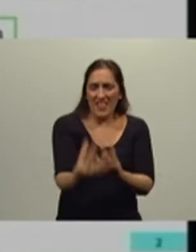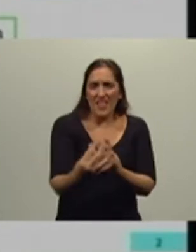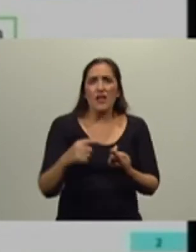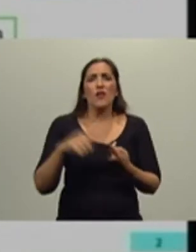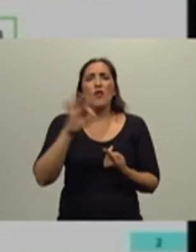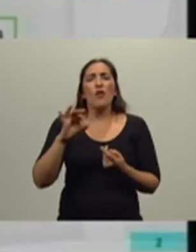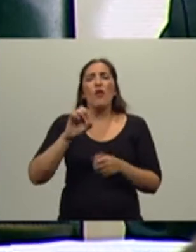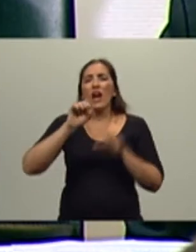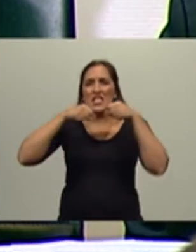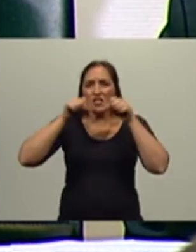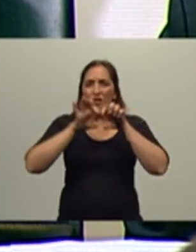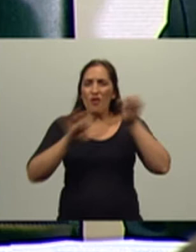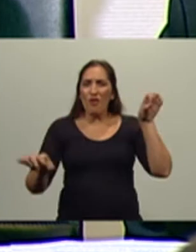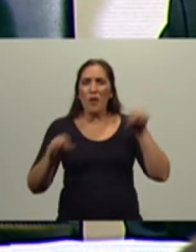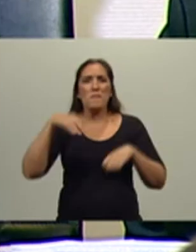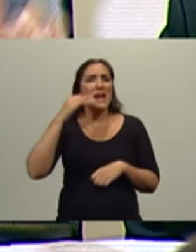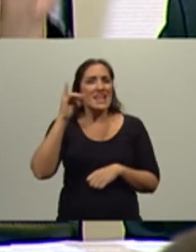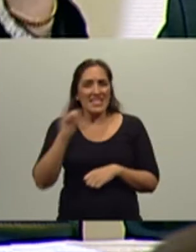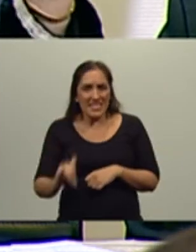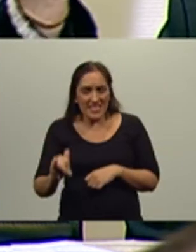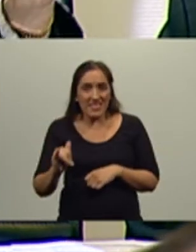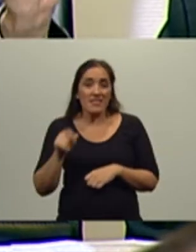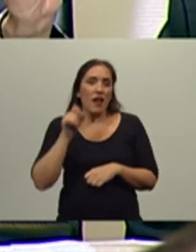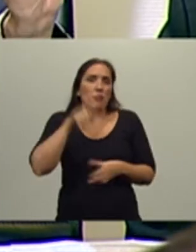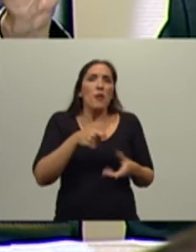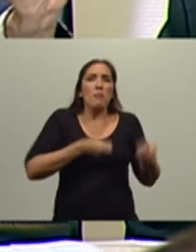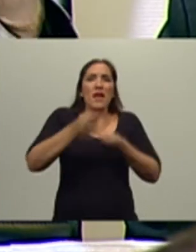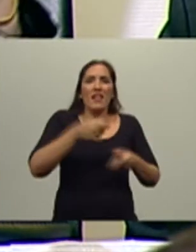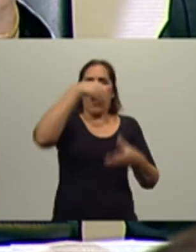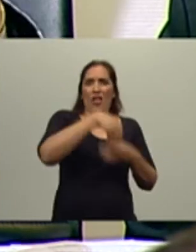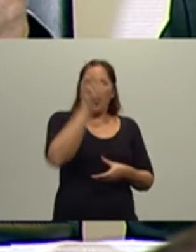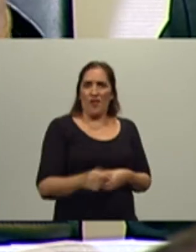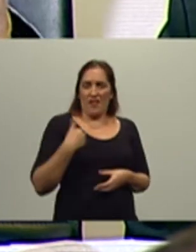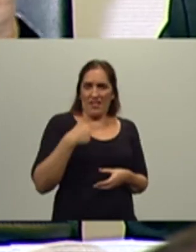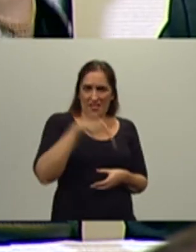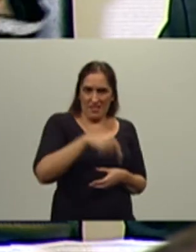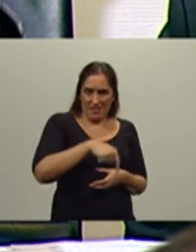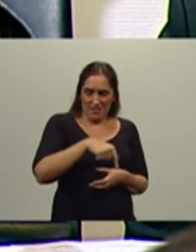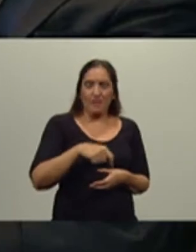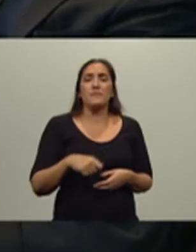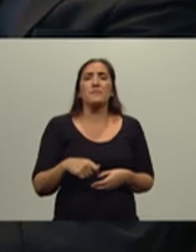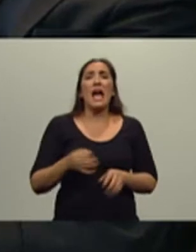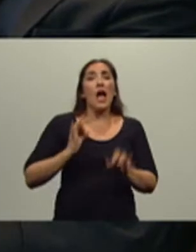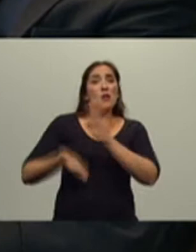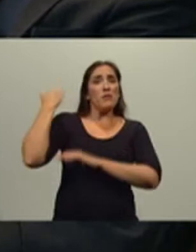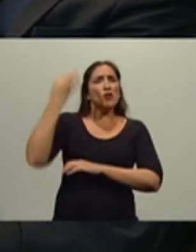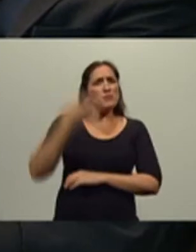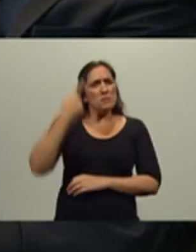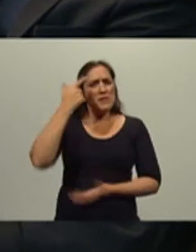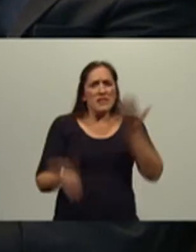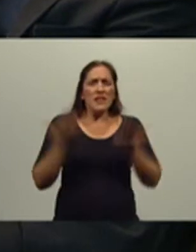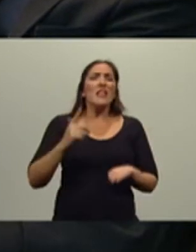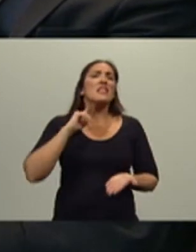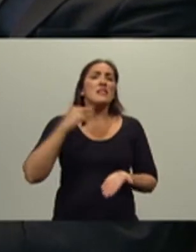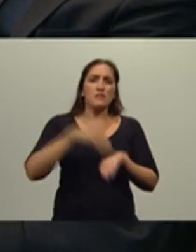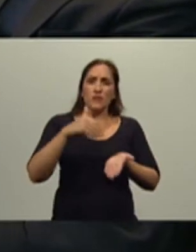ejemplo, vinculados al mercado interno. El año pasado, que se pensaba que íbamos a tener 13 millones de toneladas